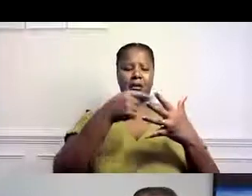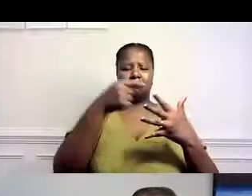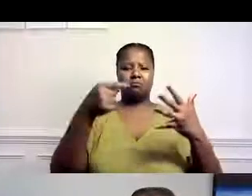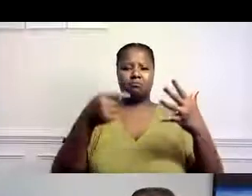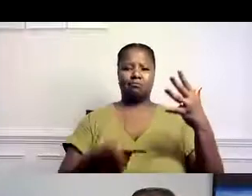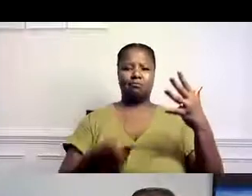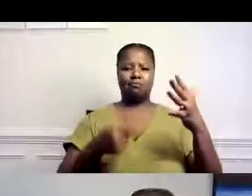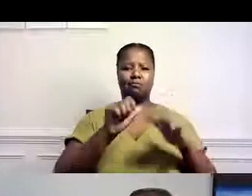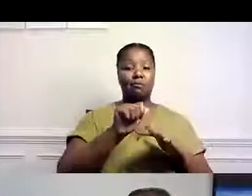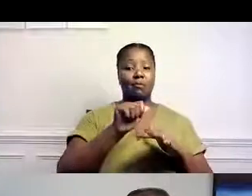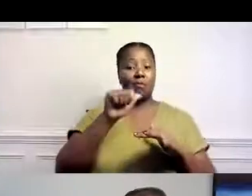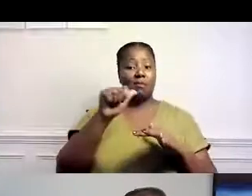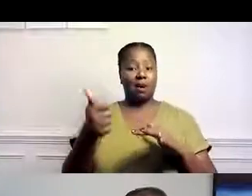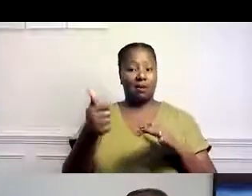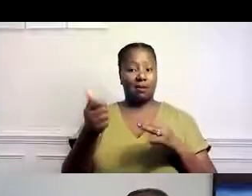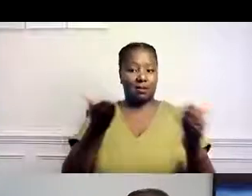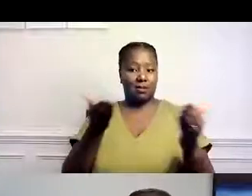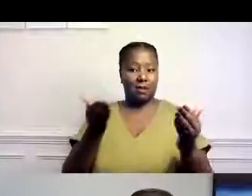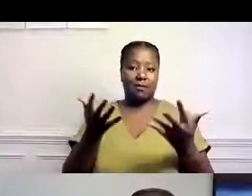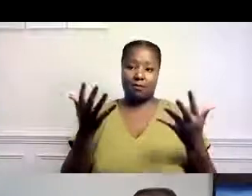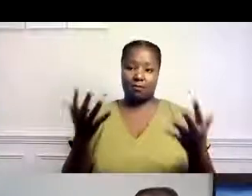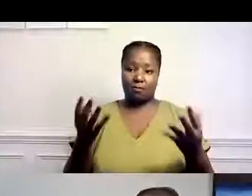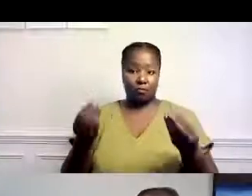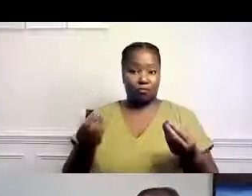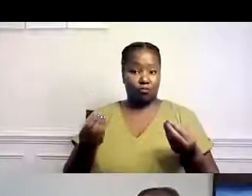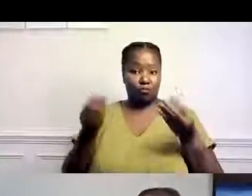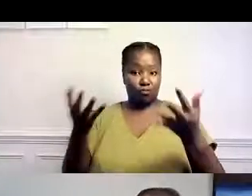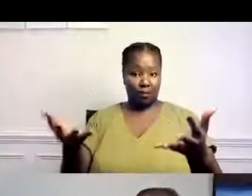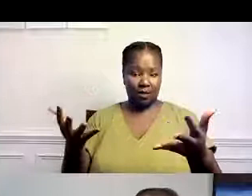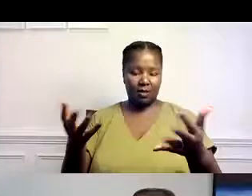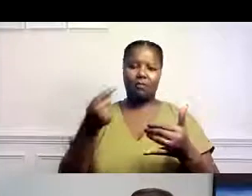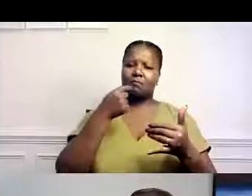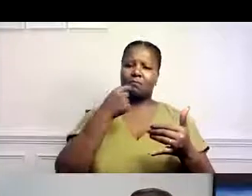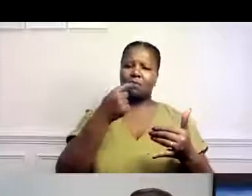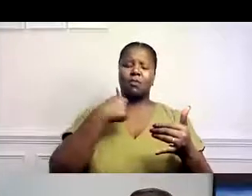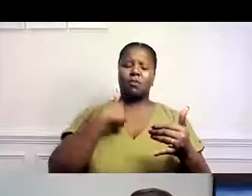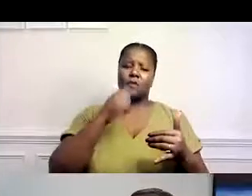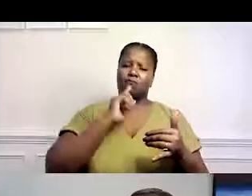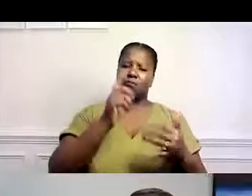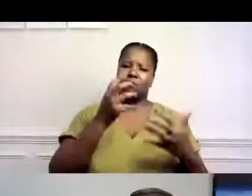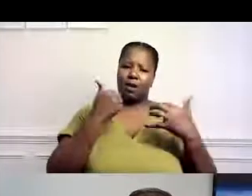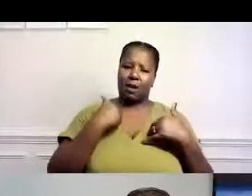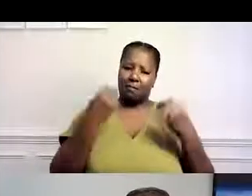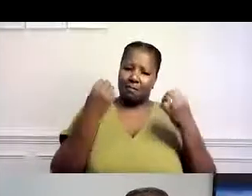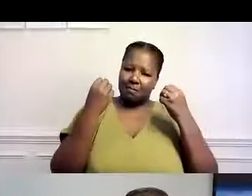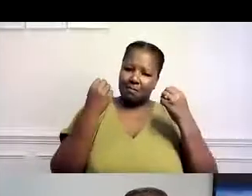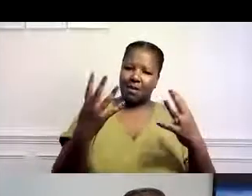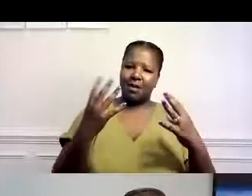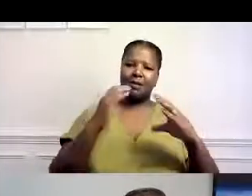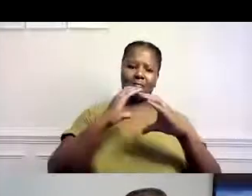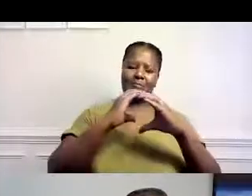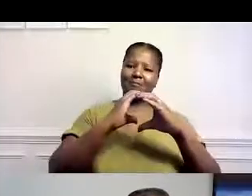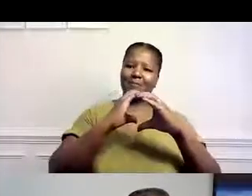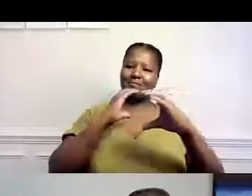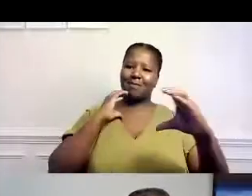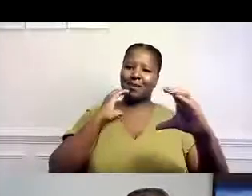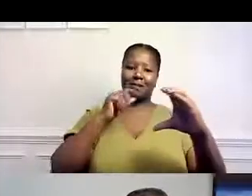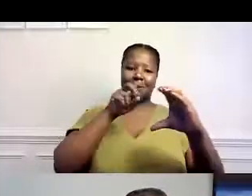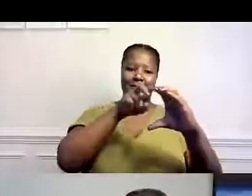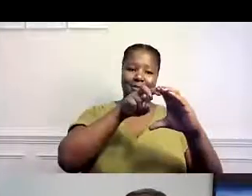Así que el número de servicios alternativos, como ya mencioné, tuvimos, tuvimos, por ejemplo,